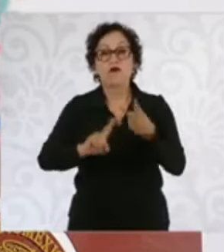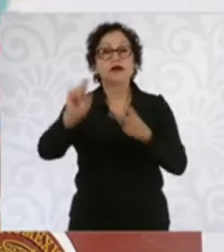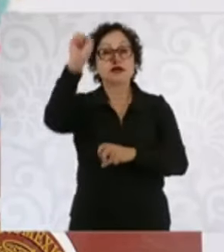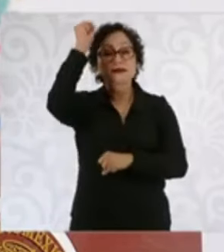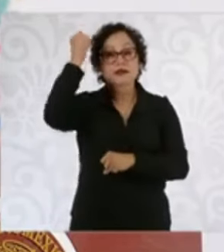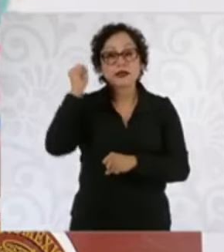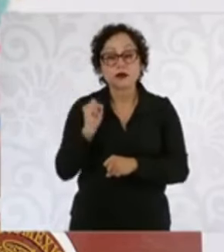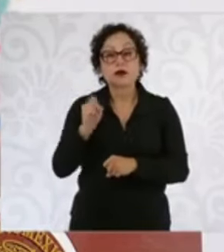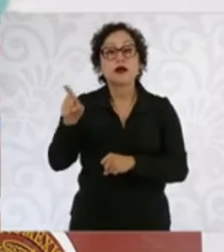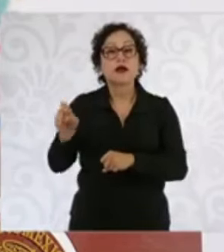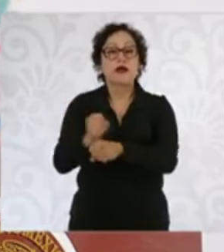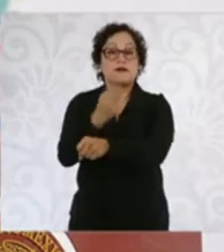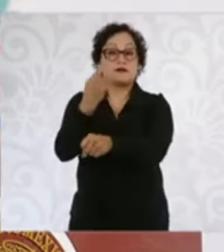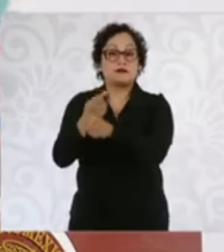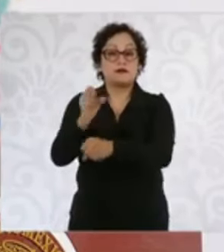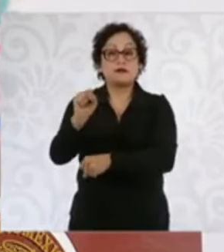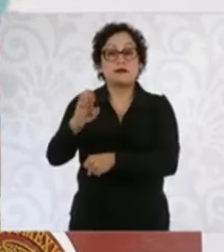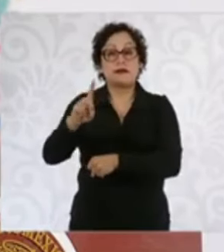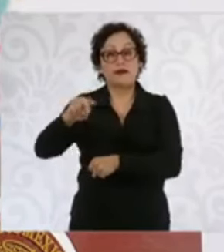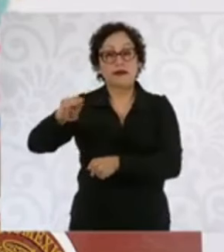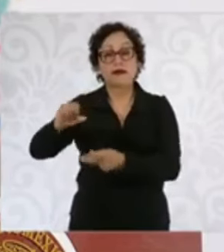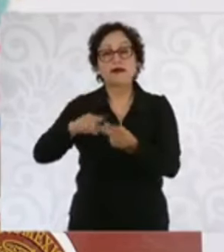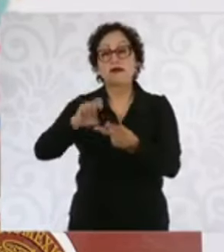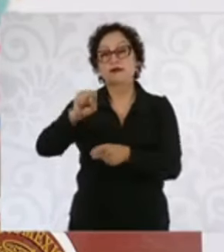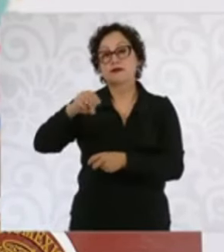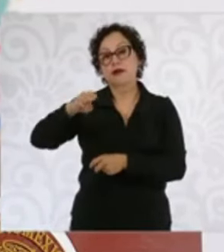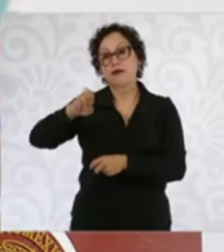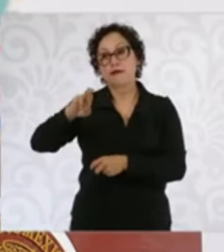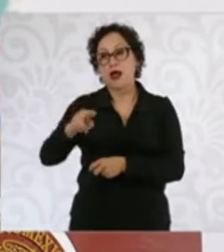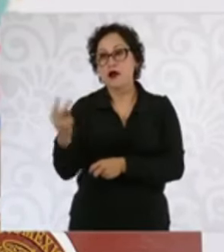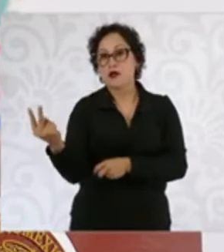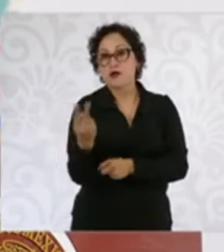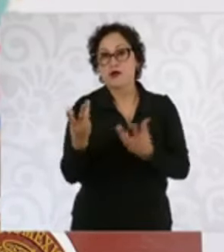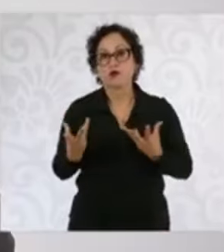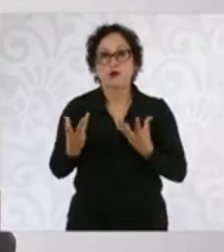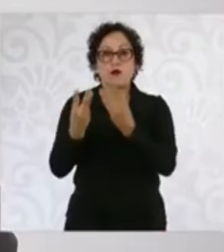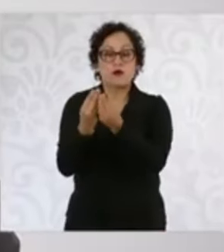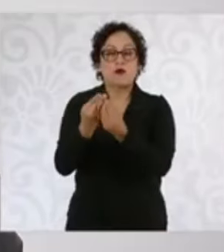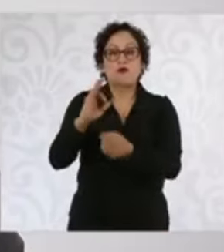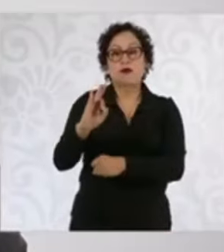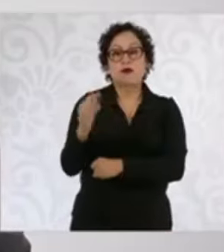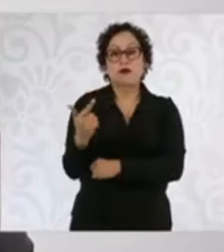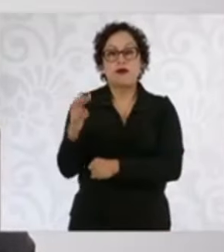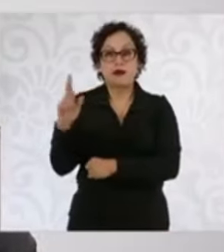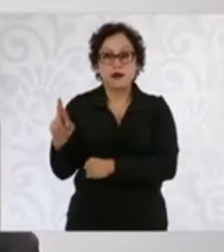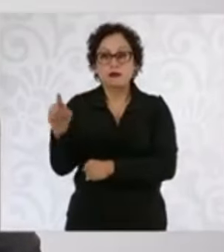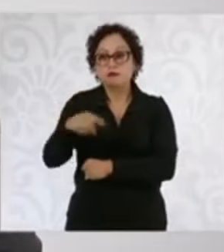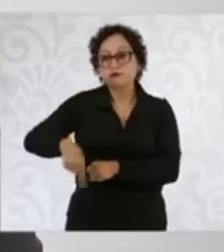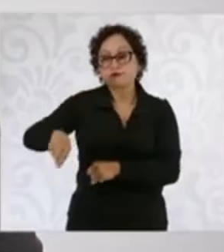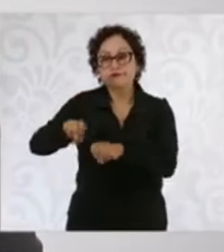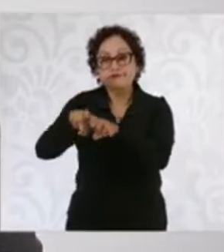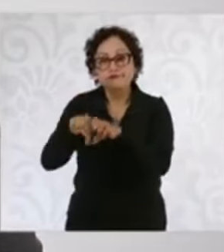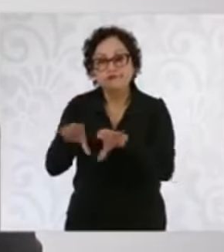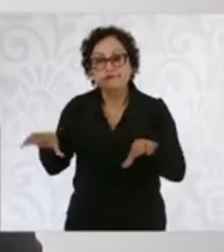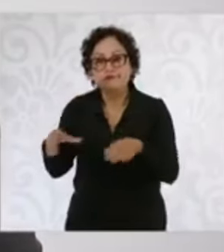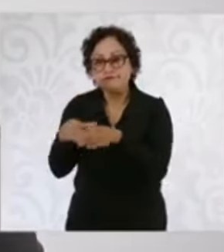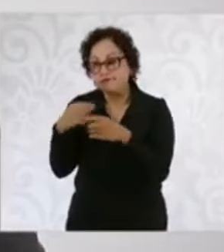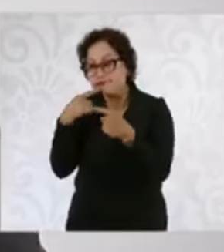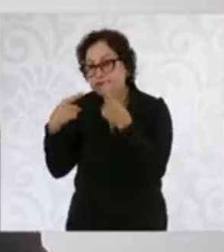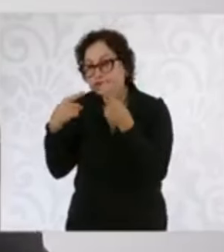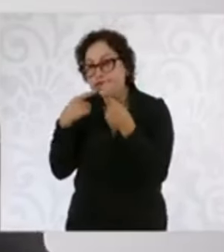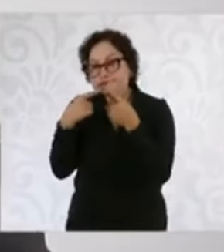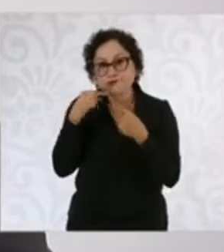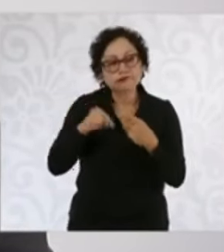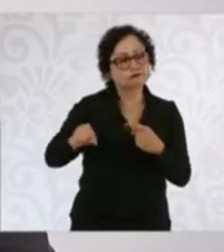la Secretaría de la Defensa Nacional y la Secretaría de Marina, en coordinación con la Fiscalía General de la República, desmantelaron 15